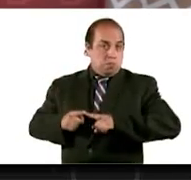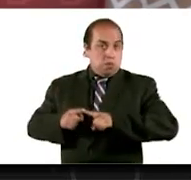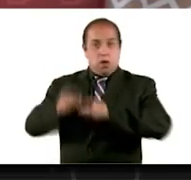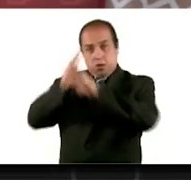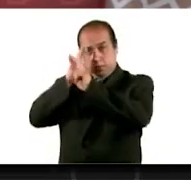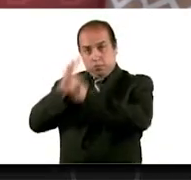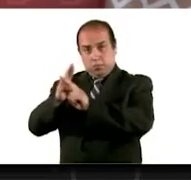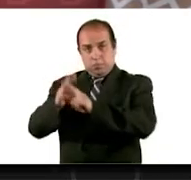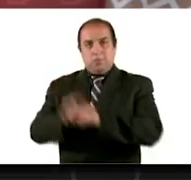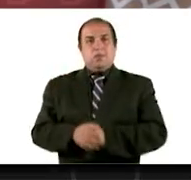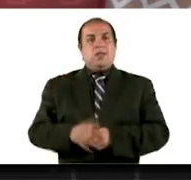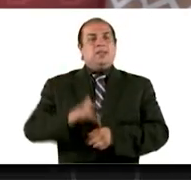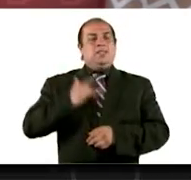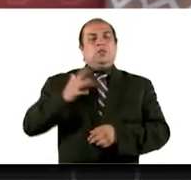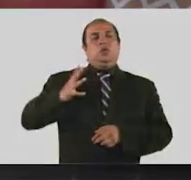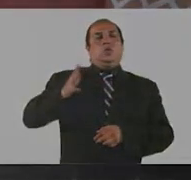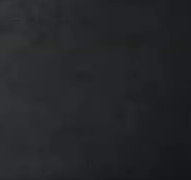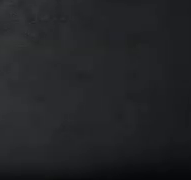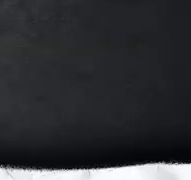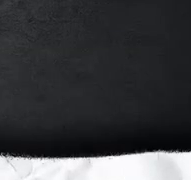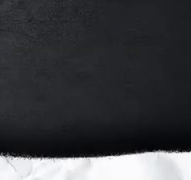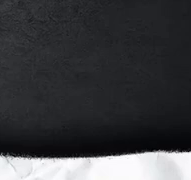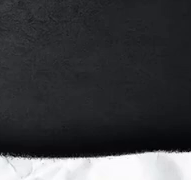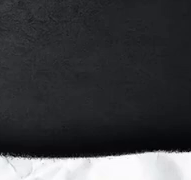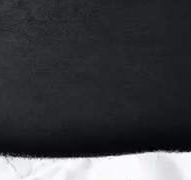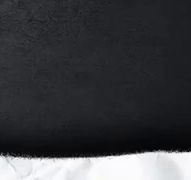Bienvenidos a su casa. ¡Felicidades! ¡Aplausos!